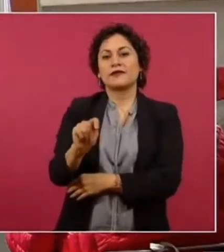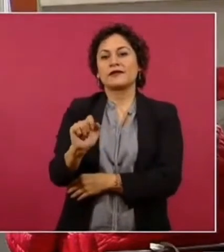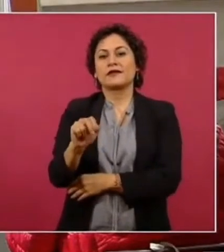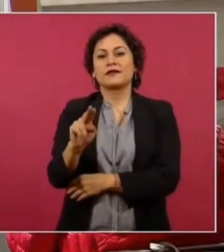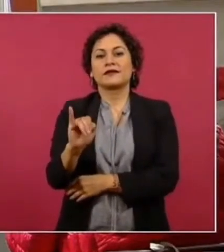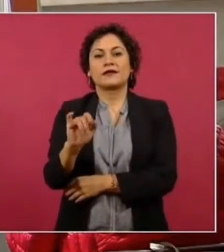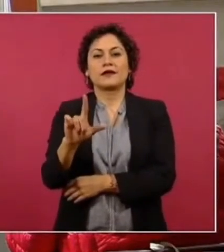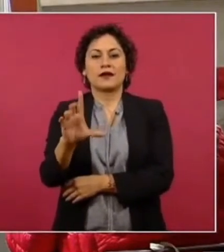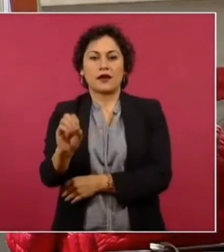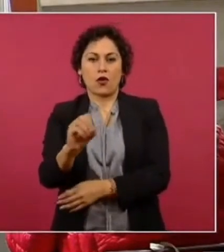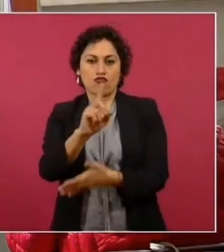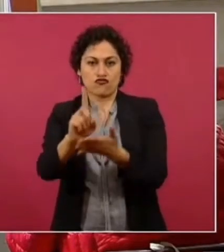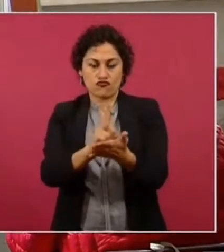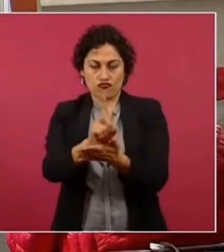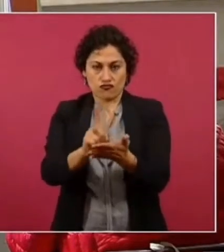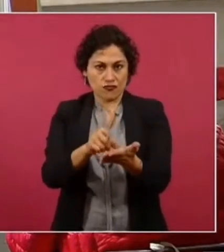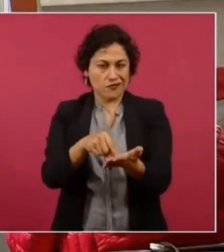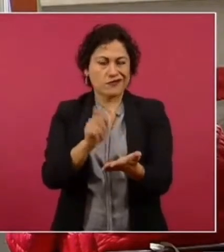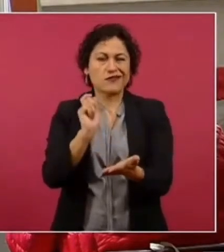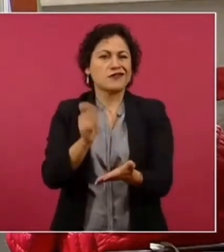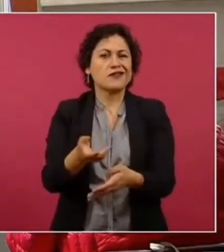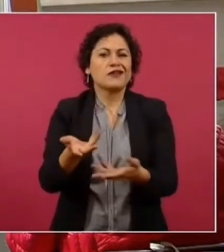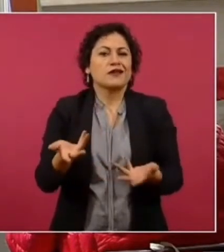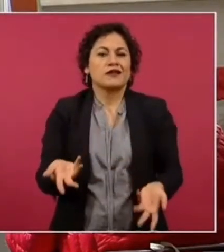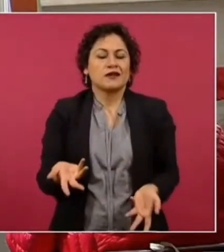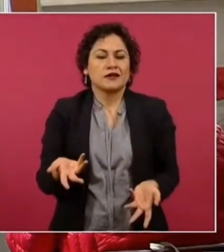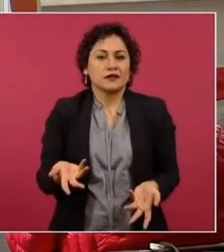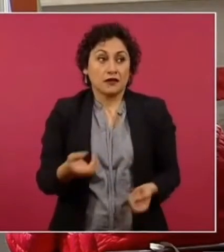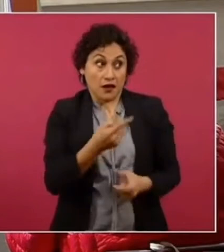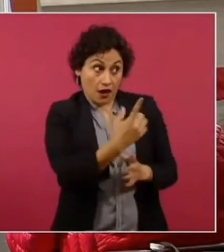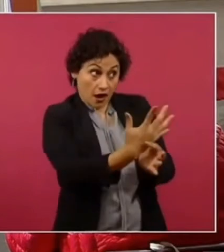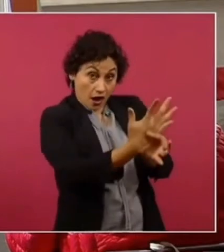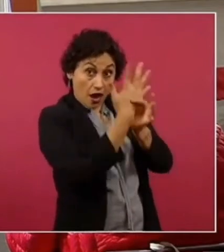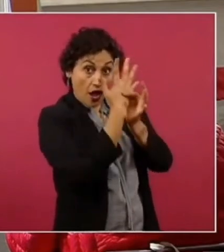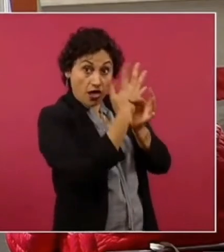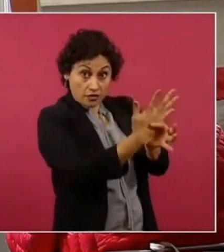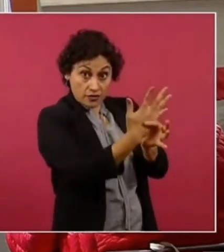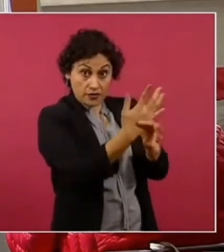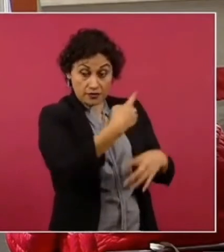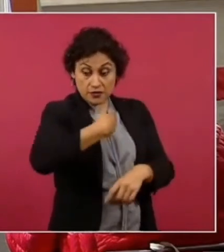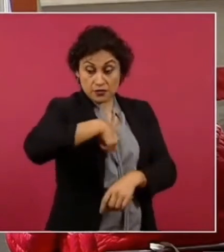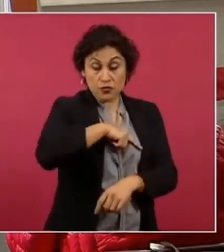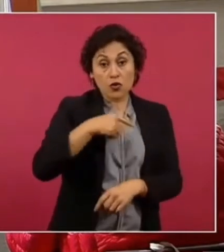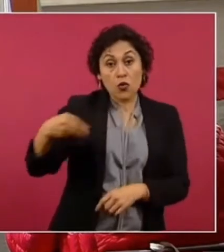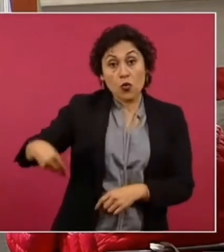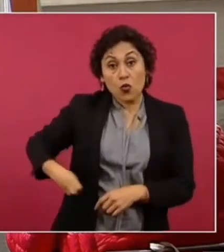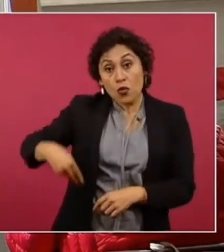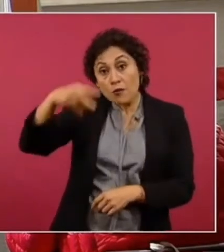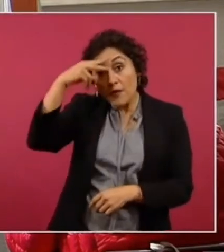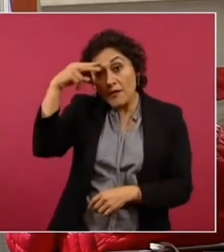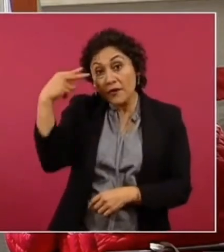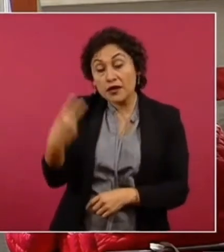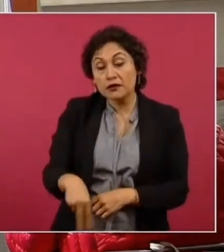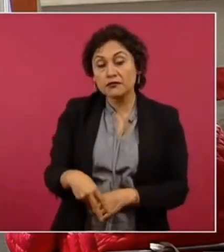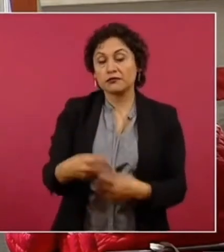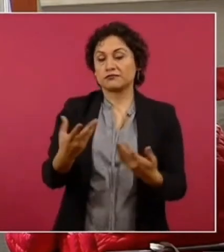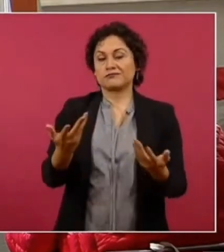que este querer culpar a México y además que